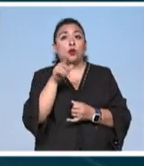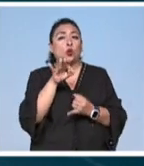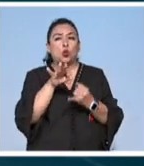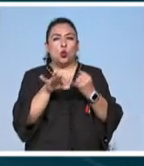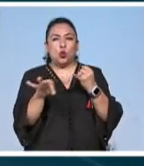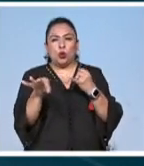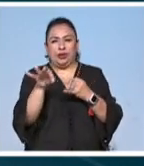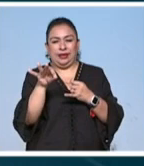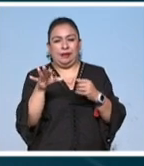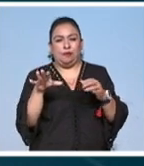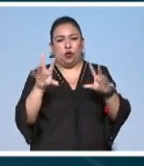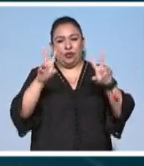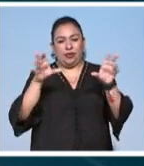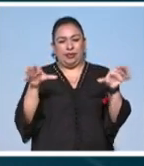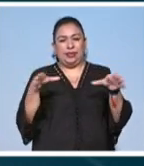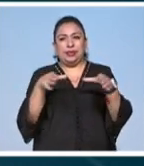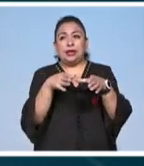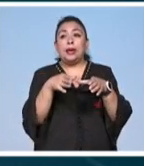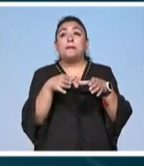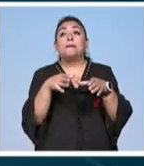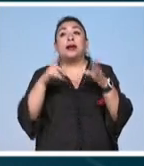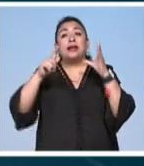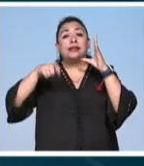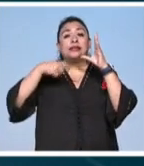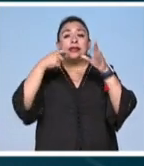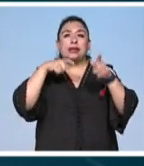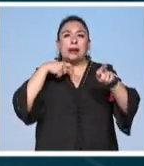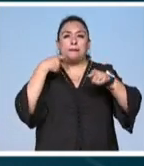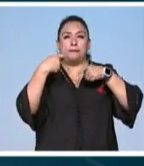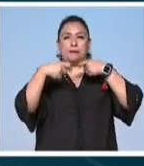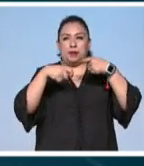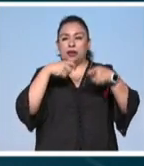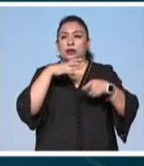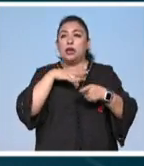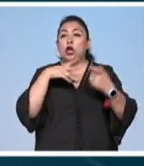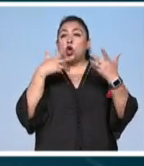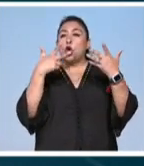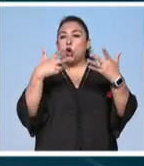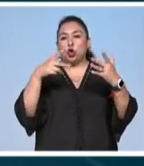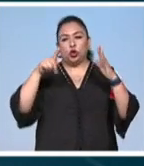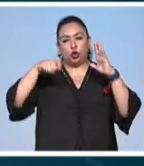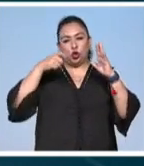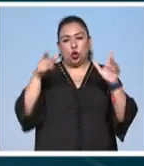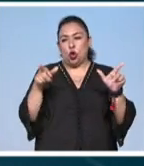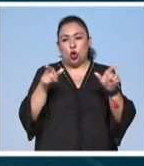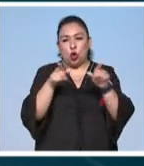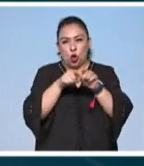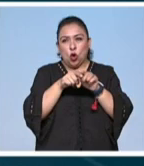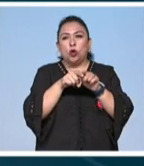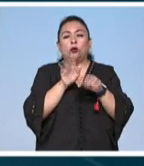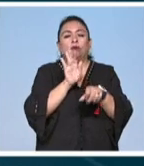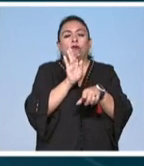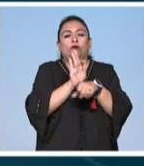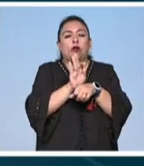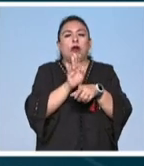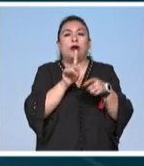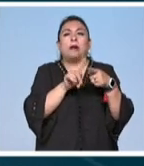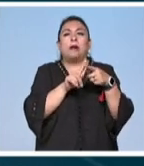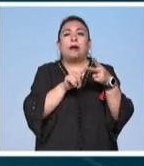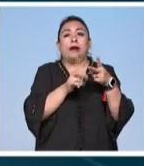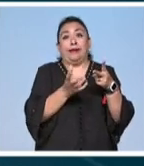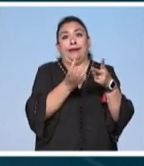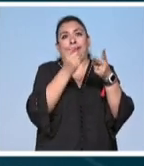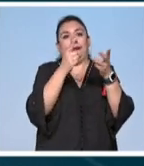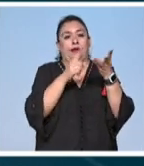último bloque temático es cine plástica porque tendremos ocho cortometrajes producidos y resguardados y